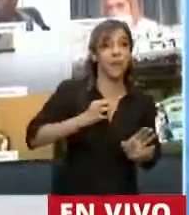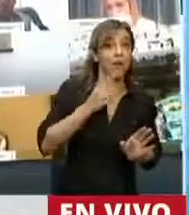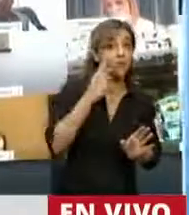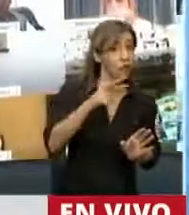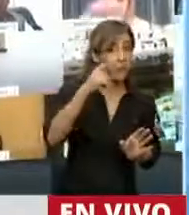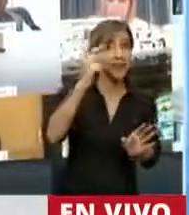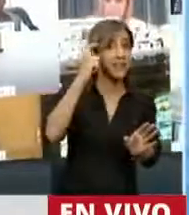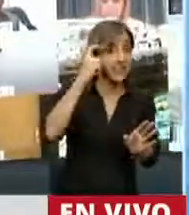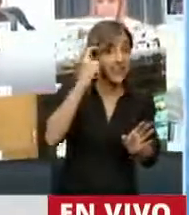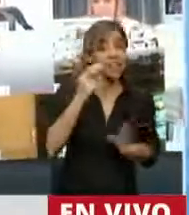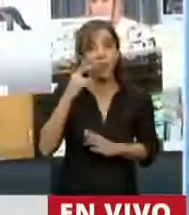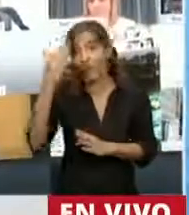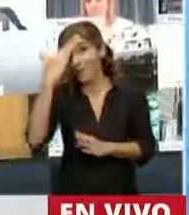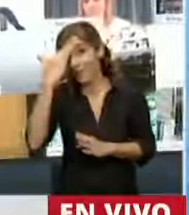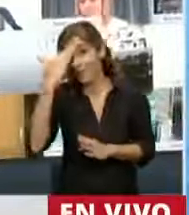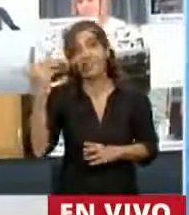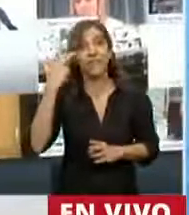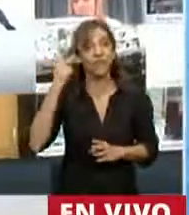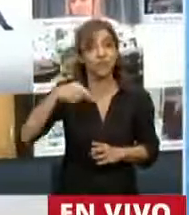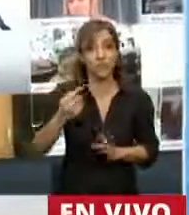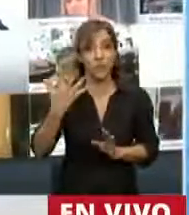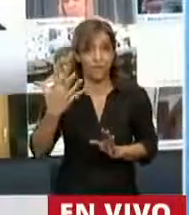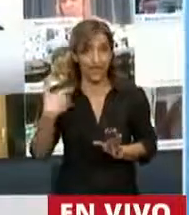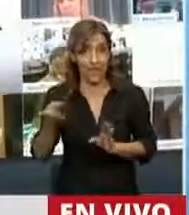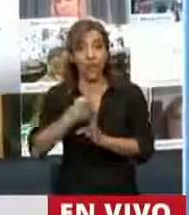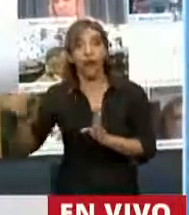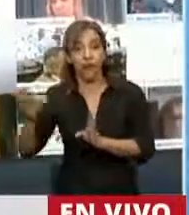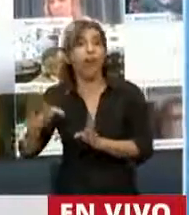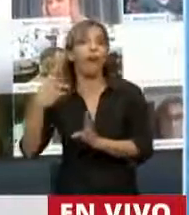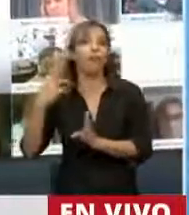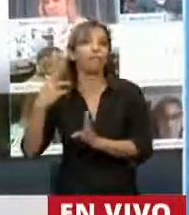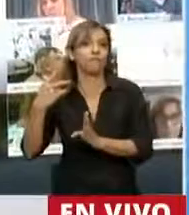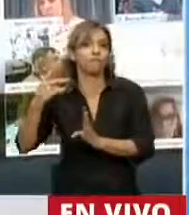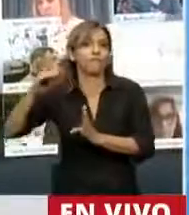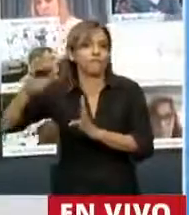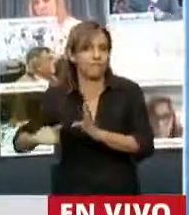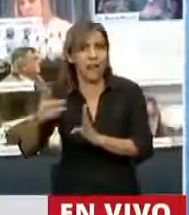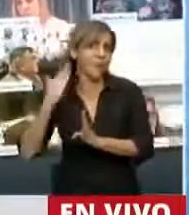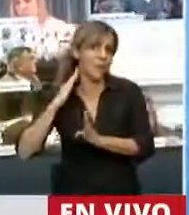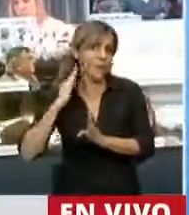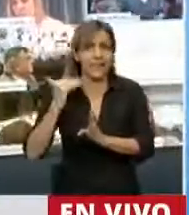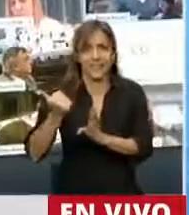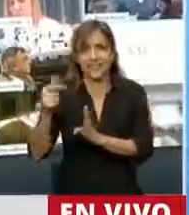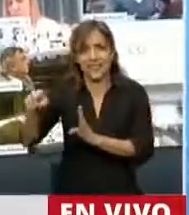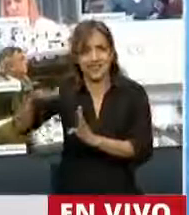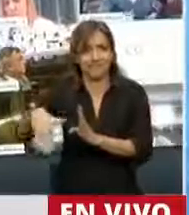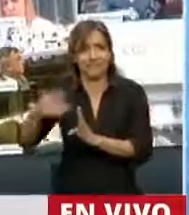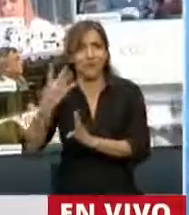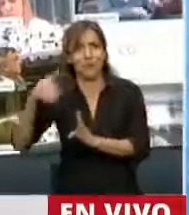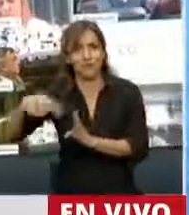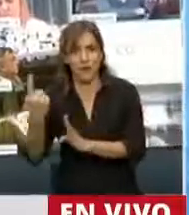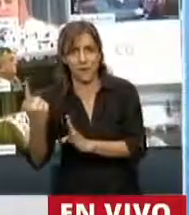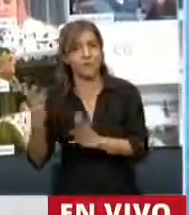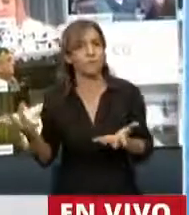2015 creció 18,5% y entre el 2016 y el 2019 bajó, decreció 4,1%. El empleo registrado